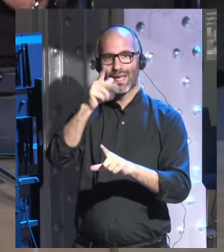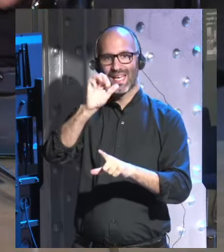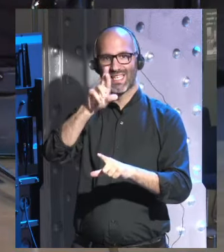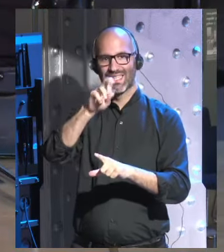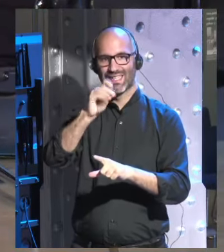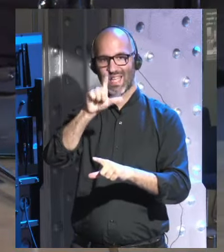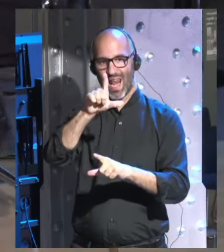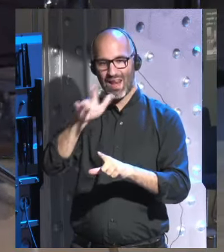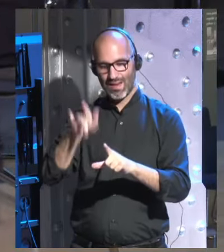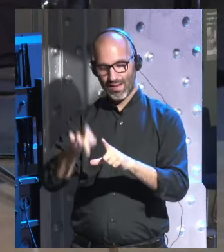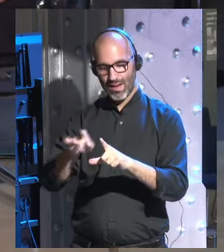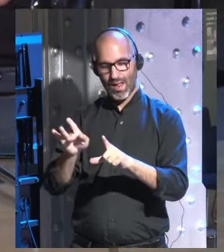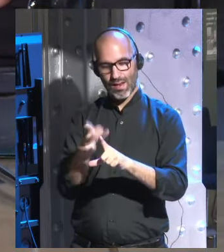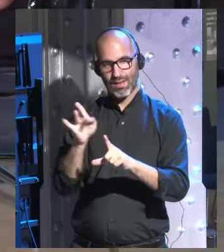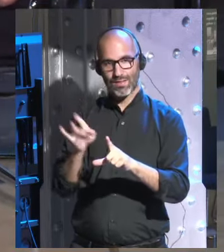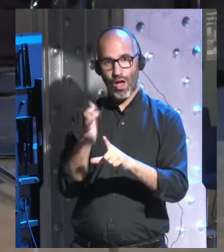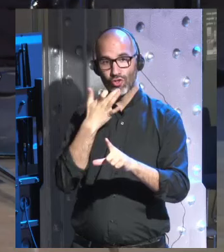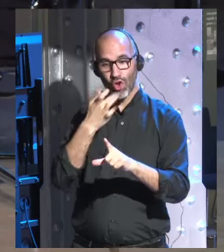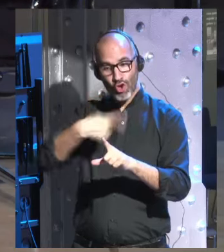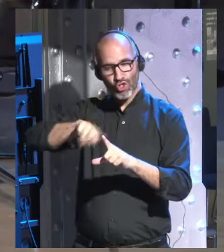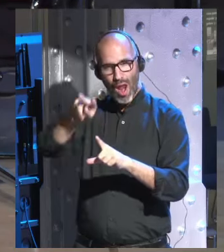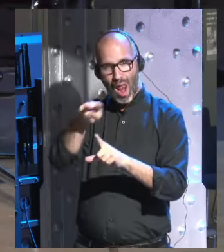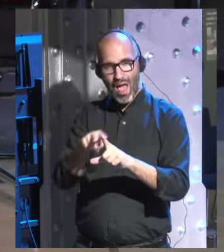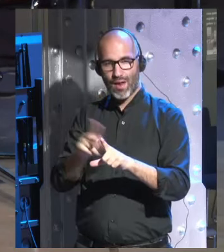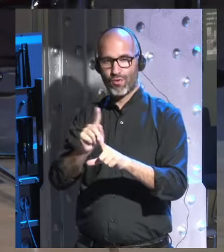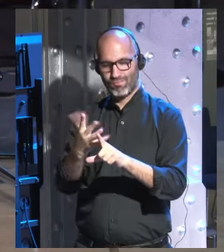debería saber que kindle los está leyendo cuando estamos leyendo el libro